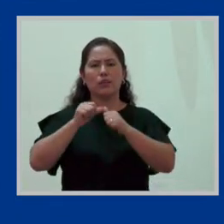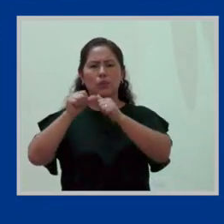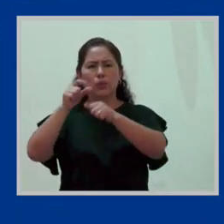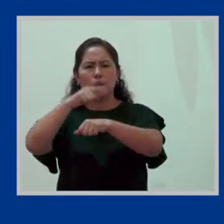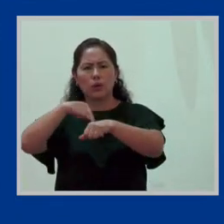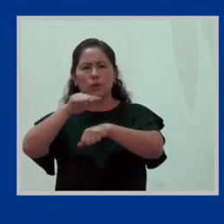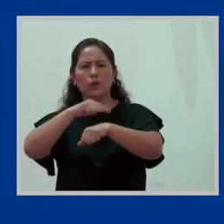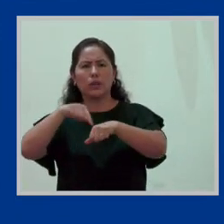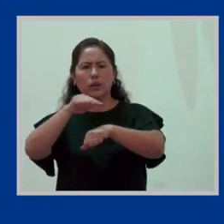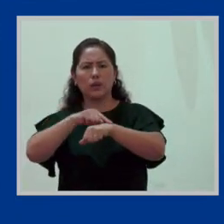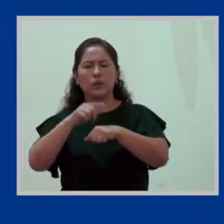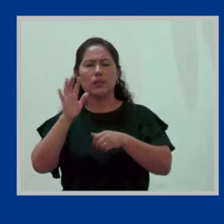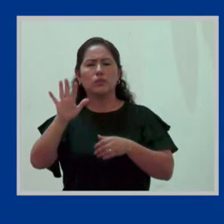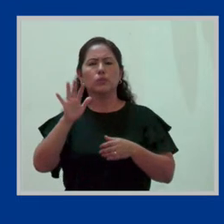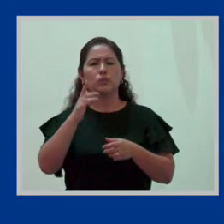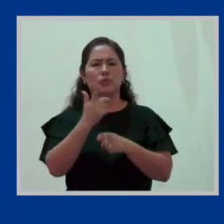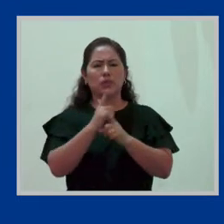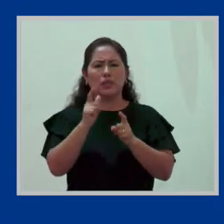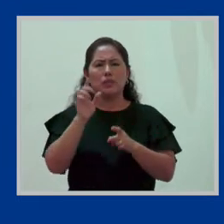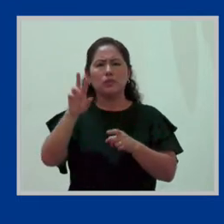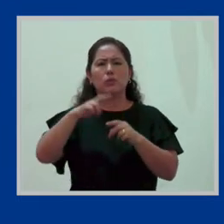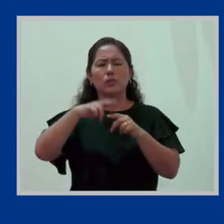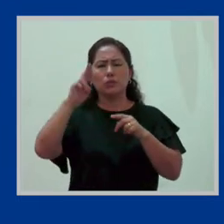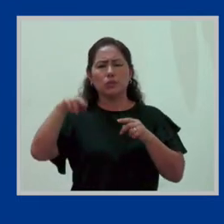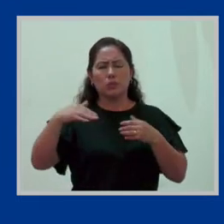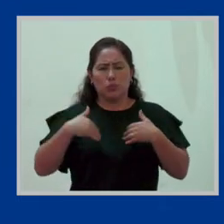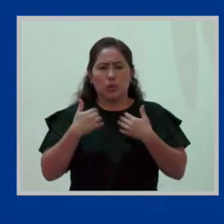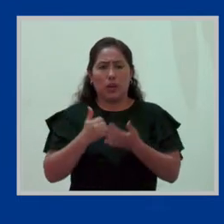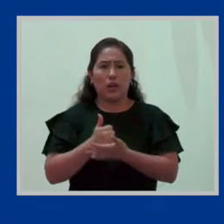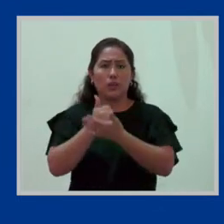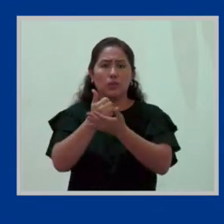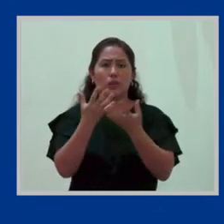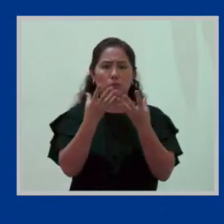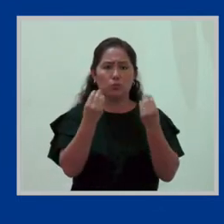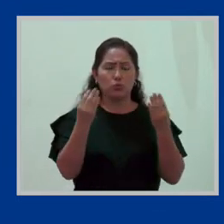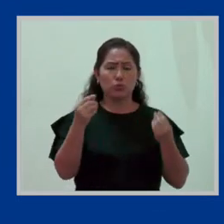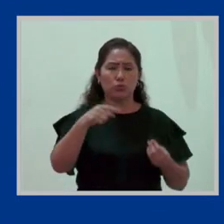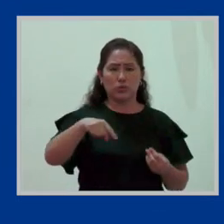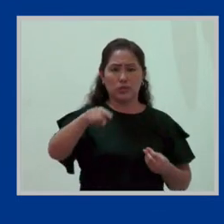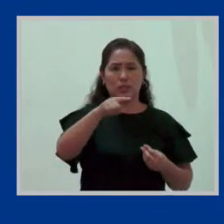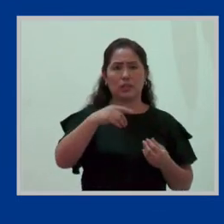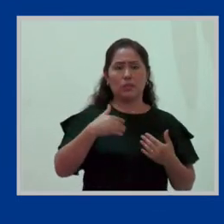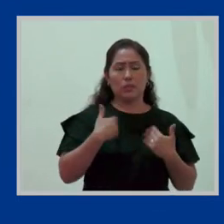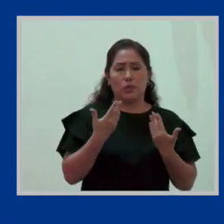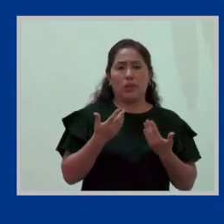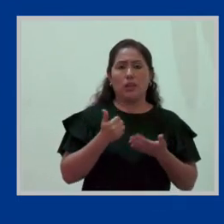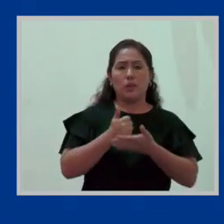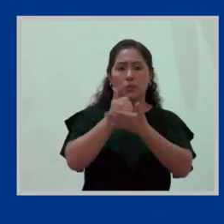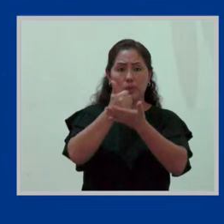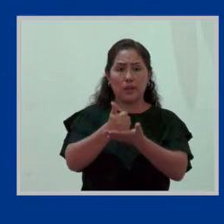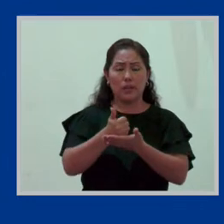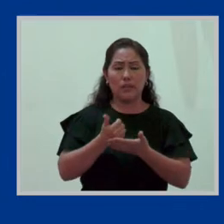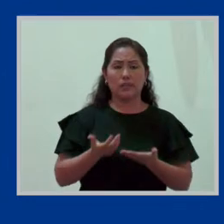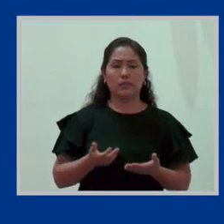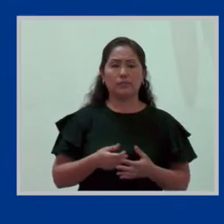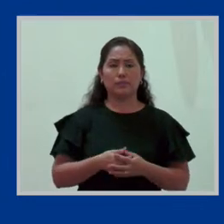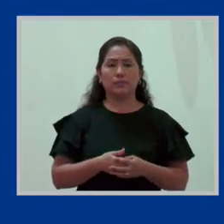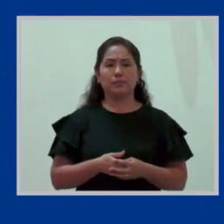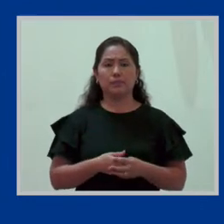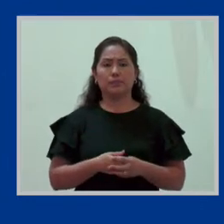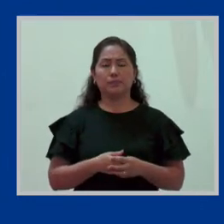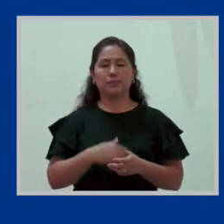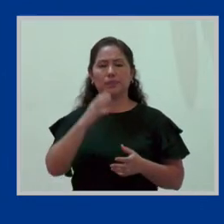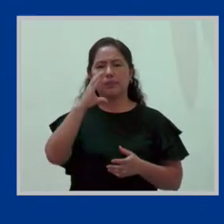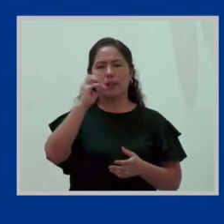medible en función a resultados porque eso podría ayudar a muchos casos de conciliación y ayudar, cuando hablo de